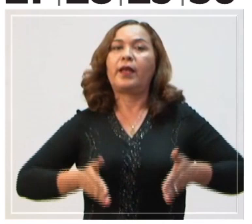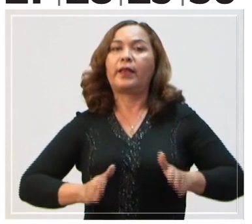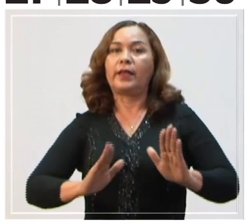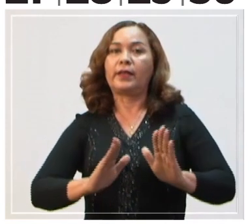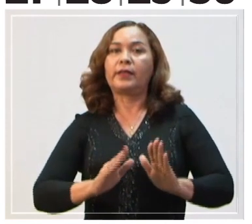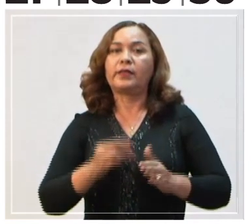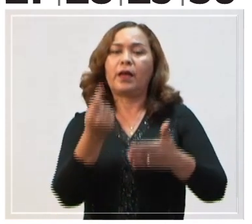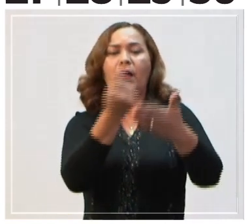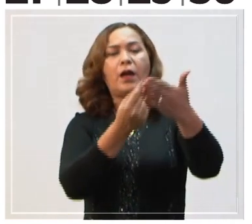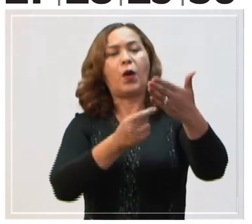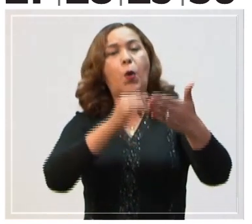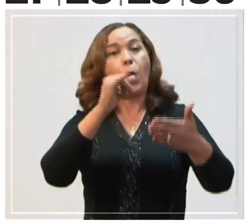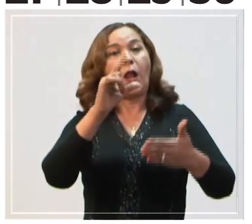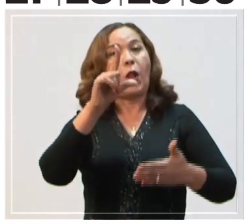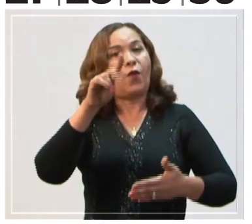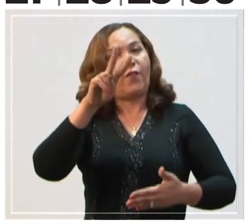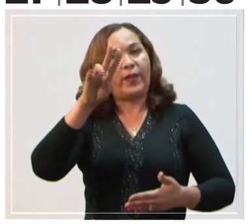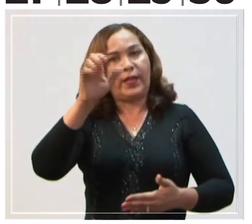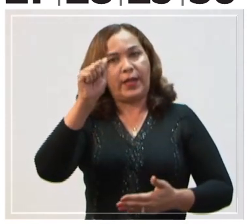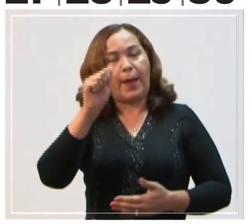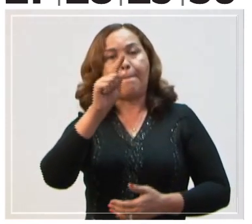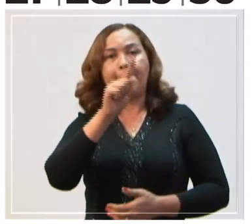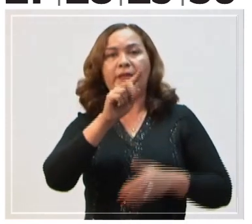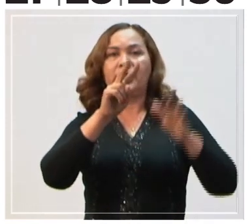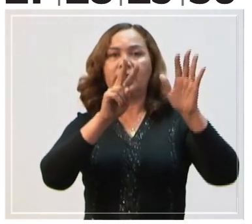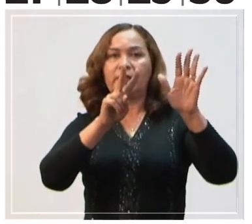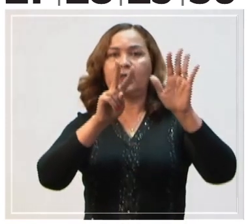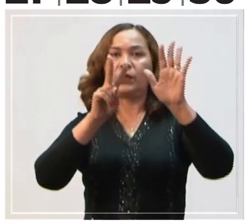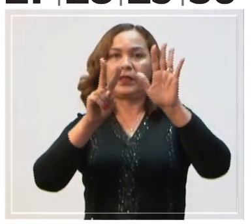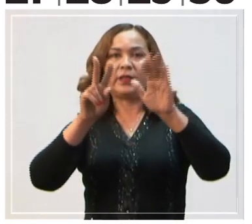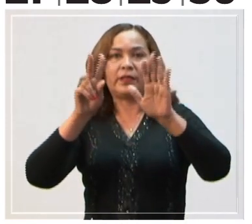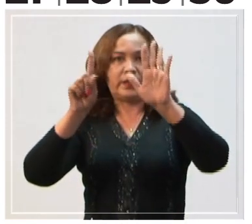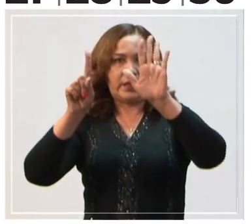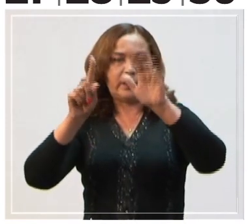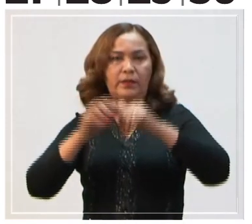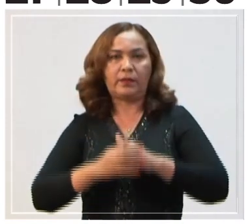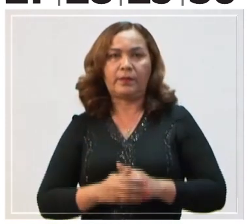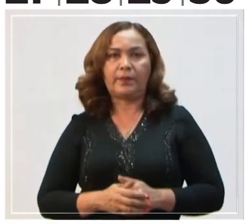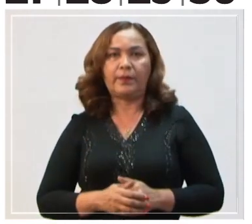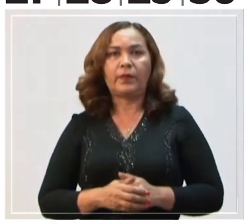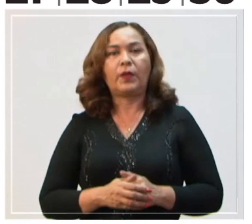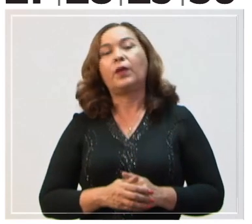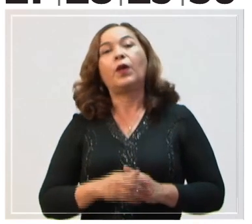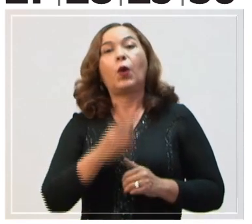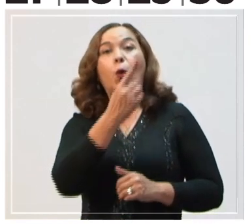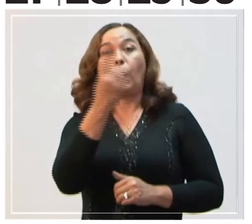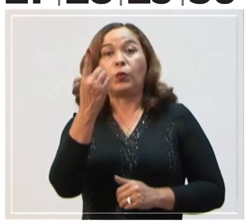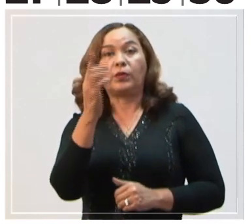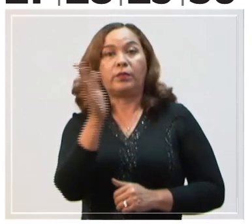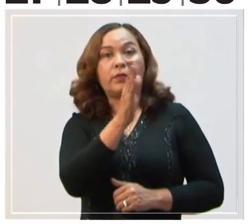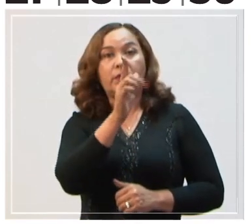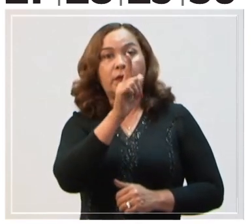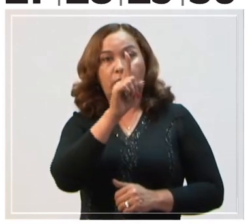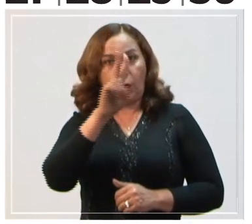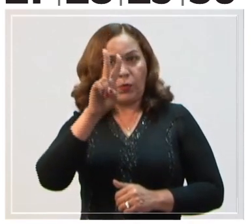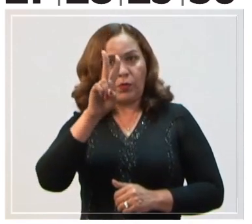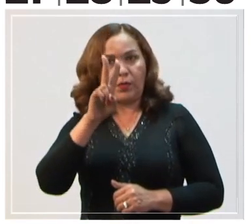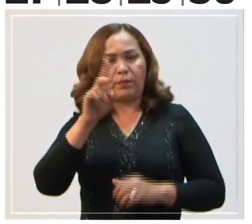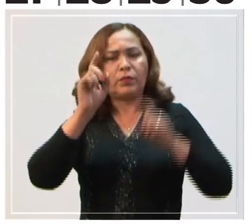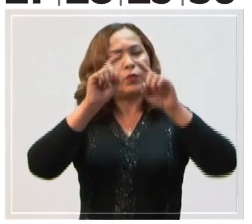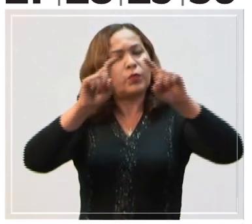Natalicio del Pintor Juan Lovera, 1776. Día 11 y 12.